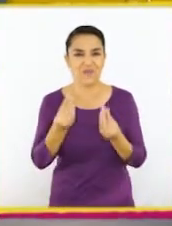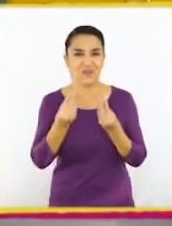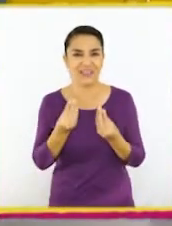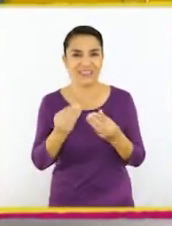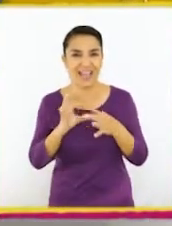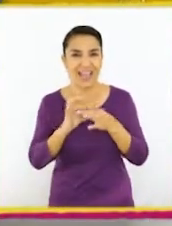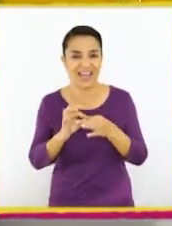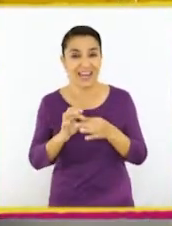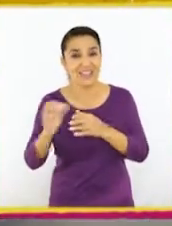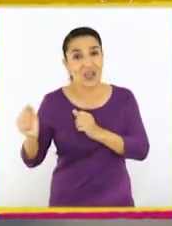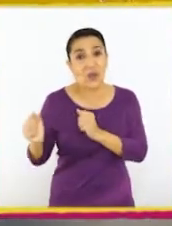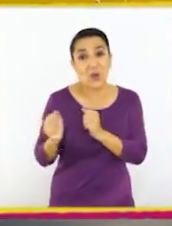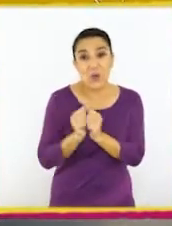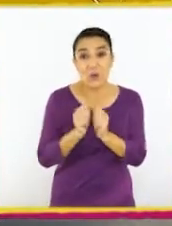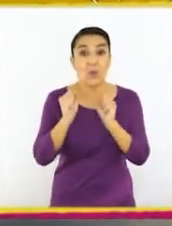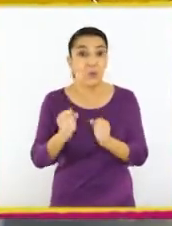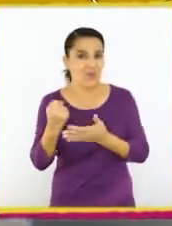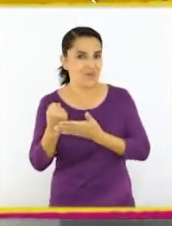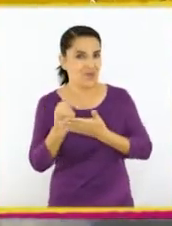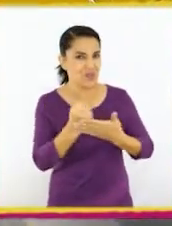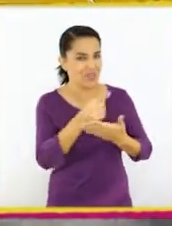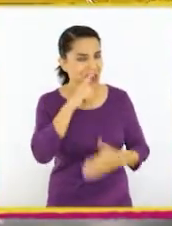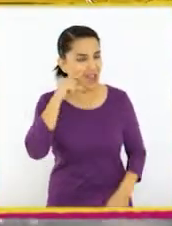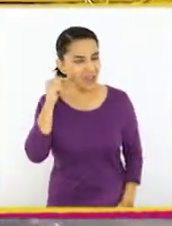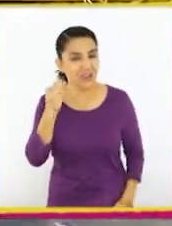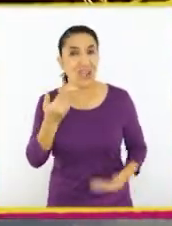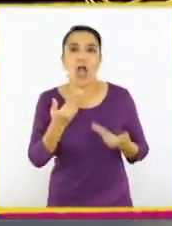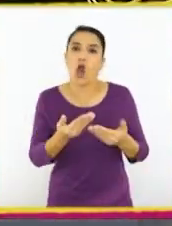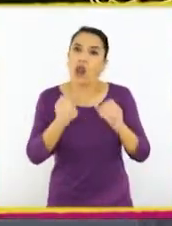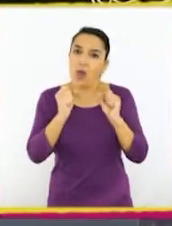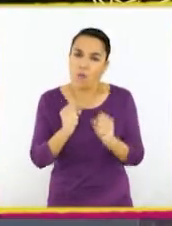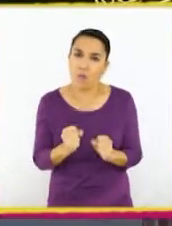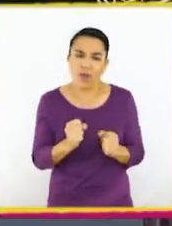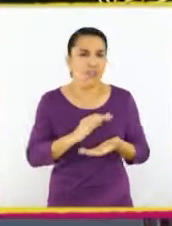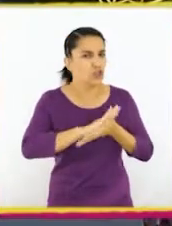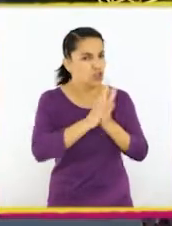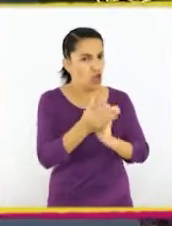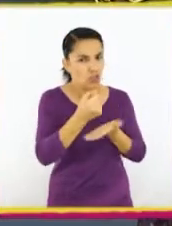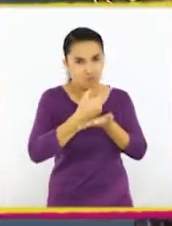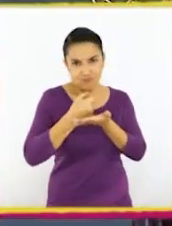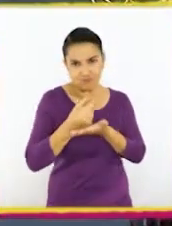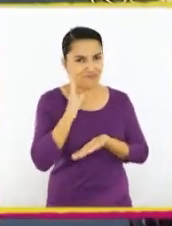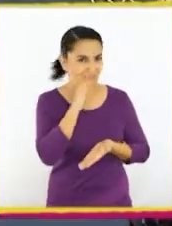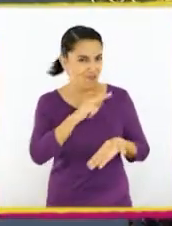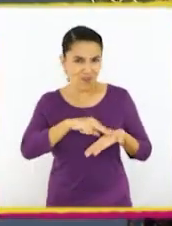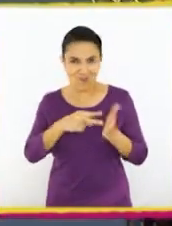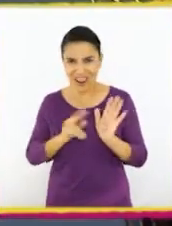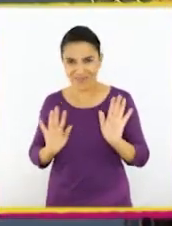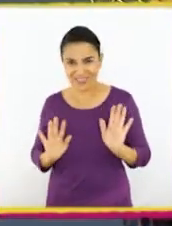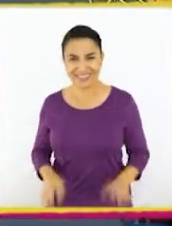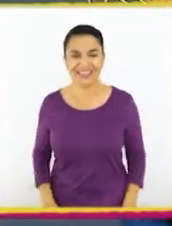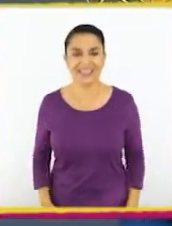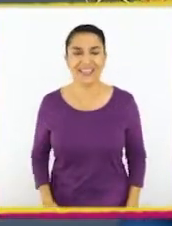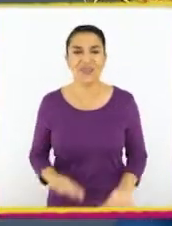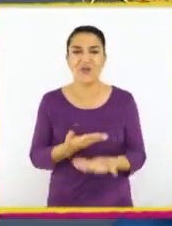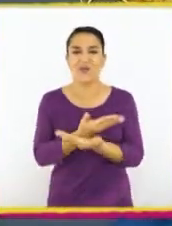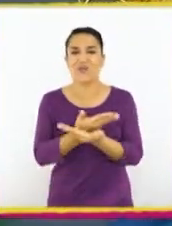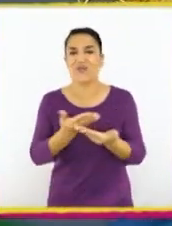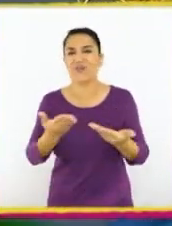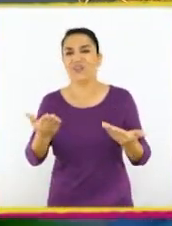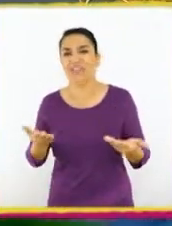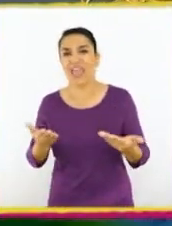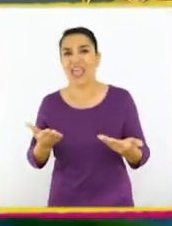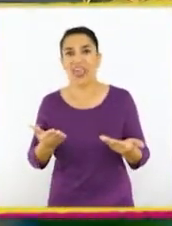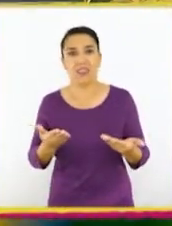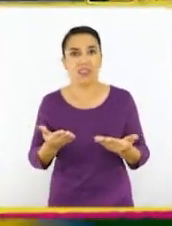Muchas gracias porque juntos pudimos ayudar a Aref y ahora se va a poder tomar todos sus remedios sin problema. Ustedes